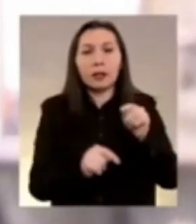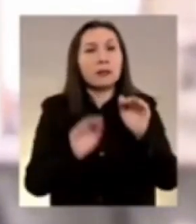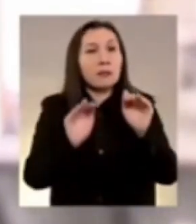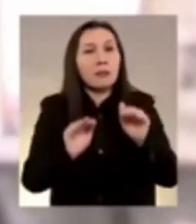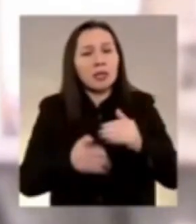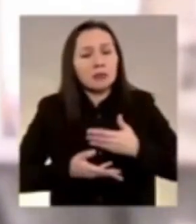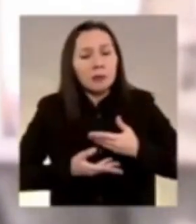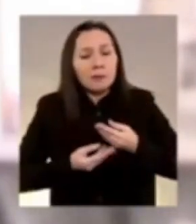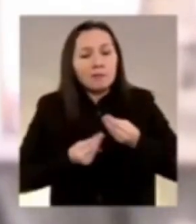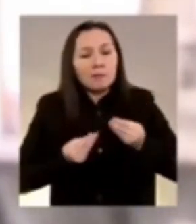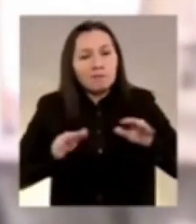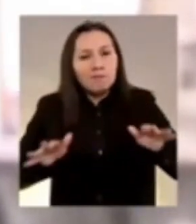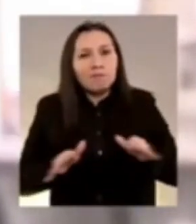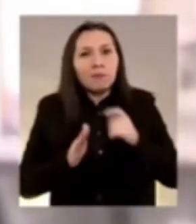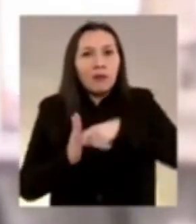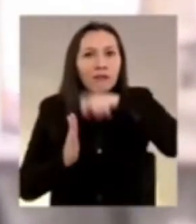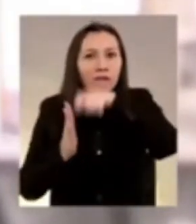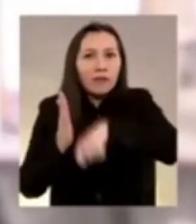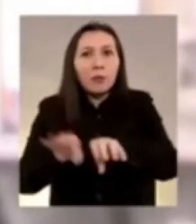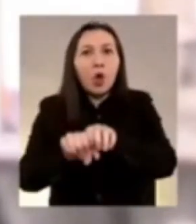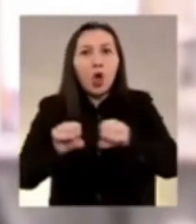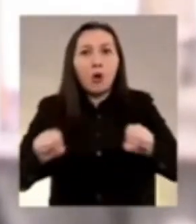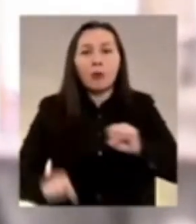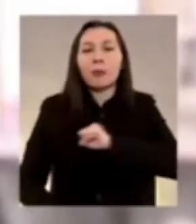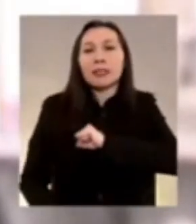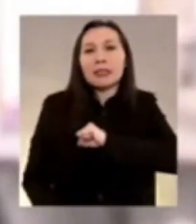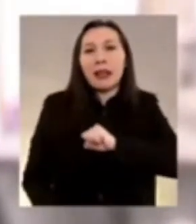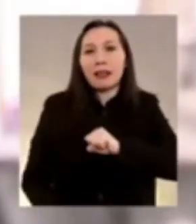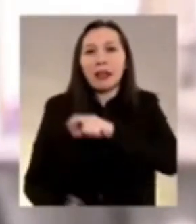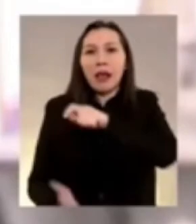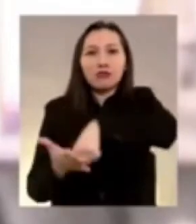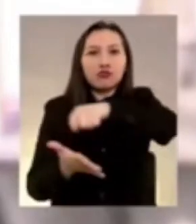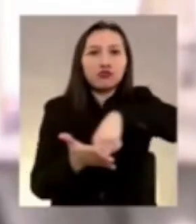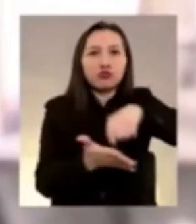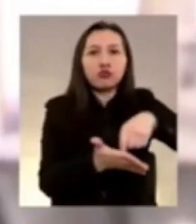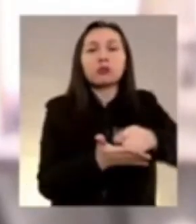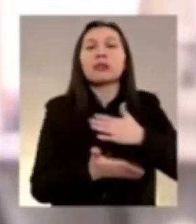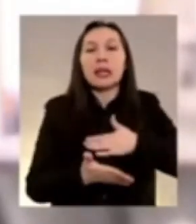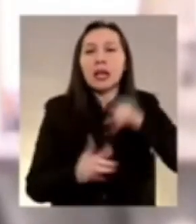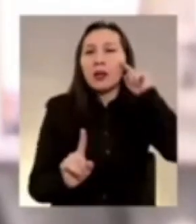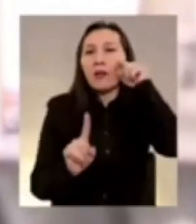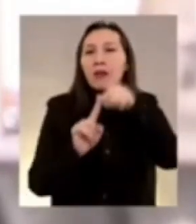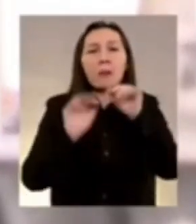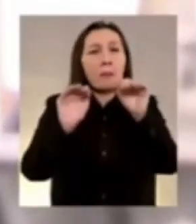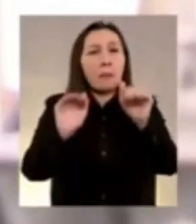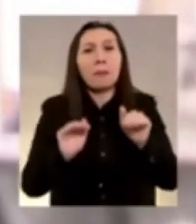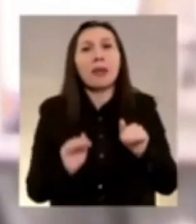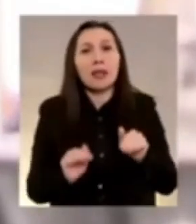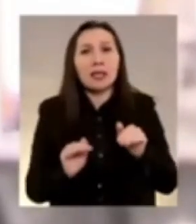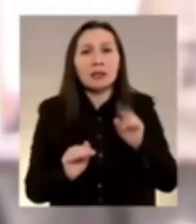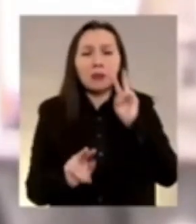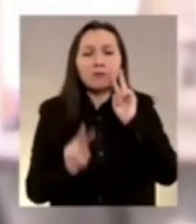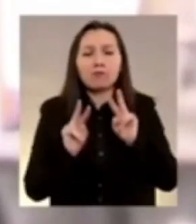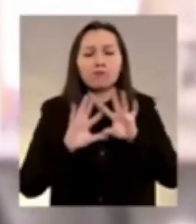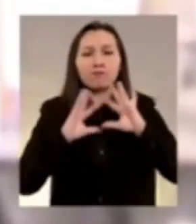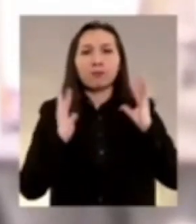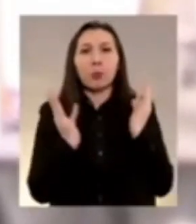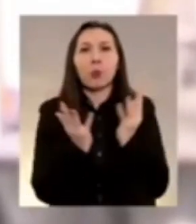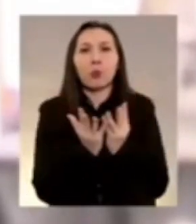con el mismo espíritu rubricaron su firma en el compromiso de Santiago, que persiguen los mismos objetivos con una mirada global,